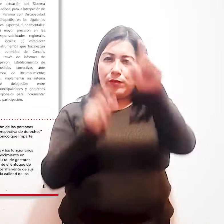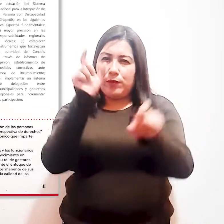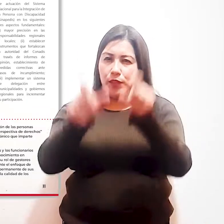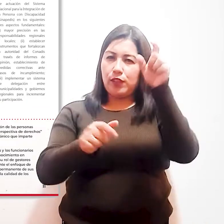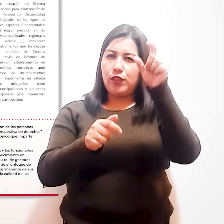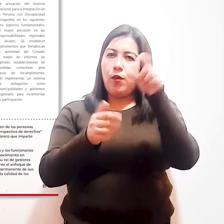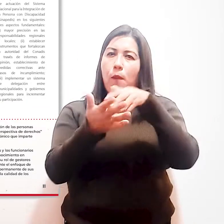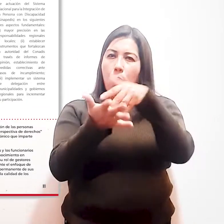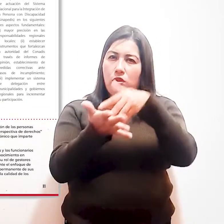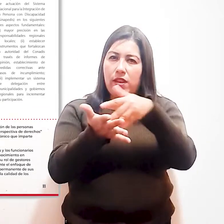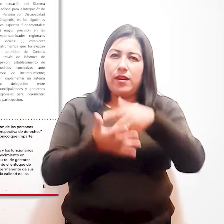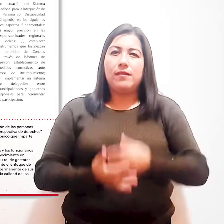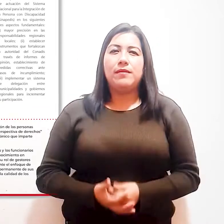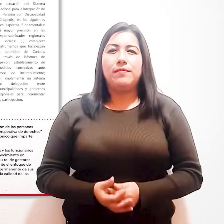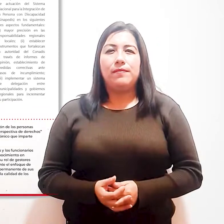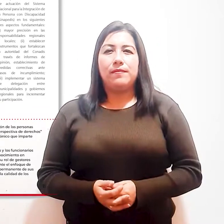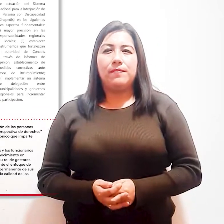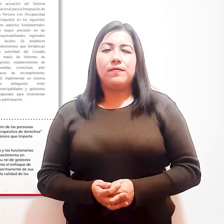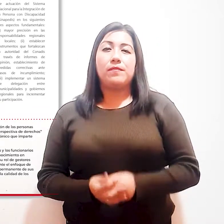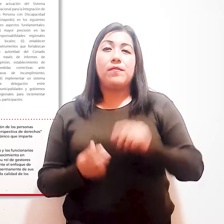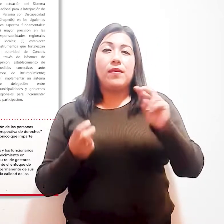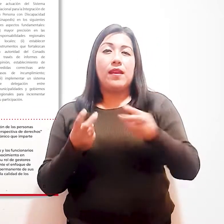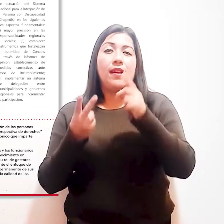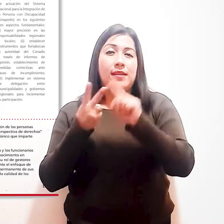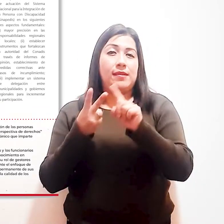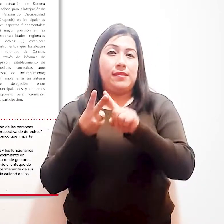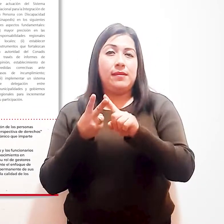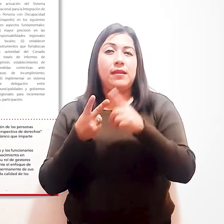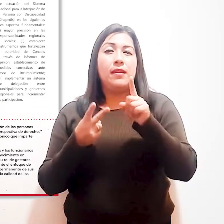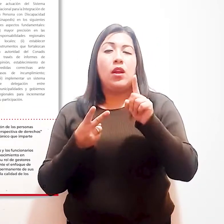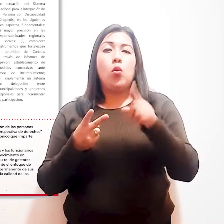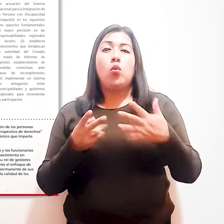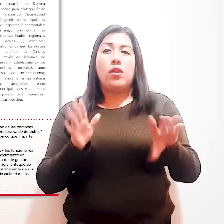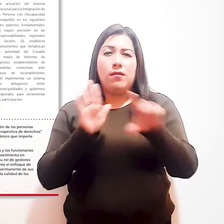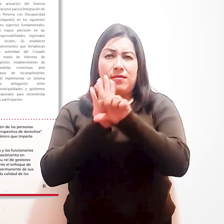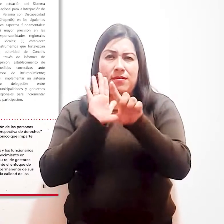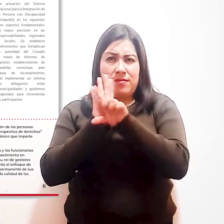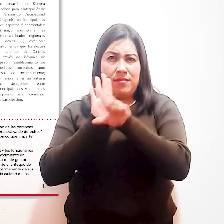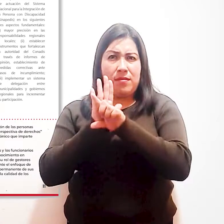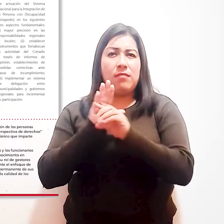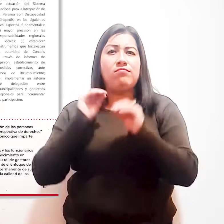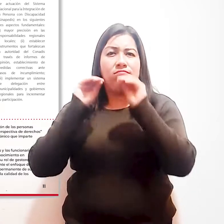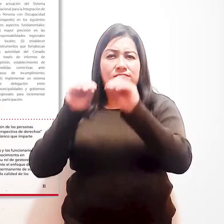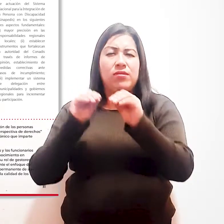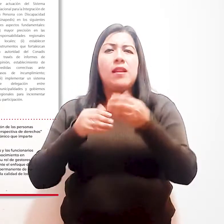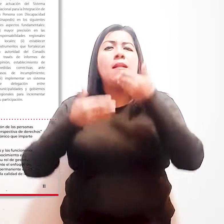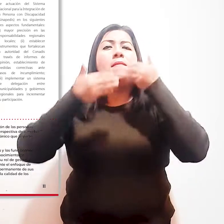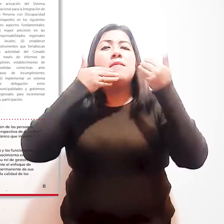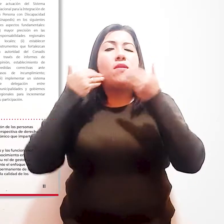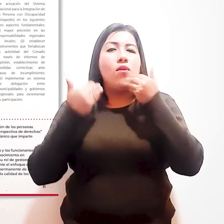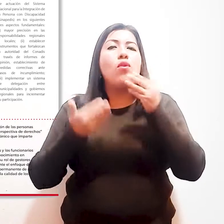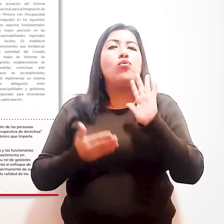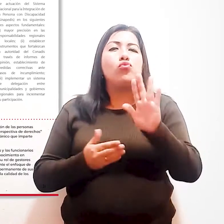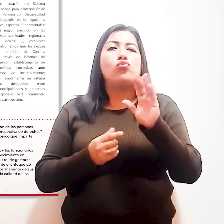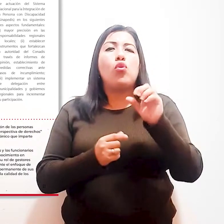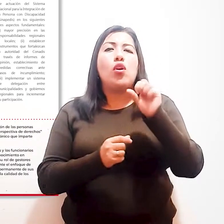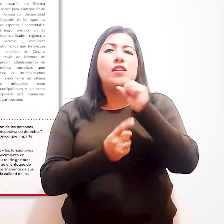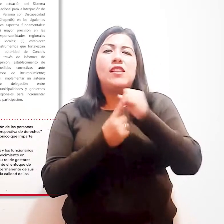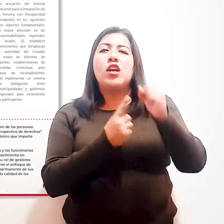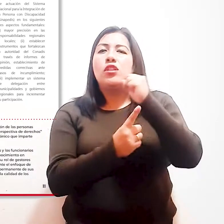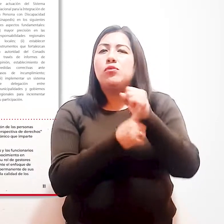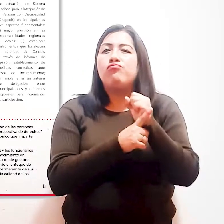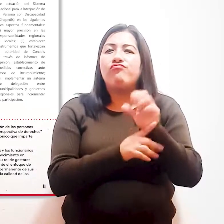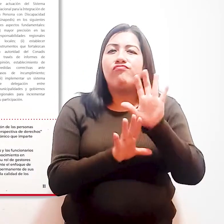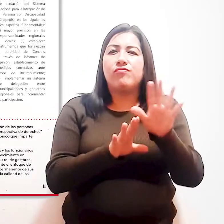vulnerable. El segundo, un decreto supremo que mejorará las condiciones de actuación del